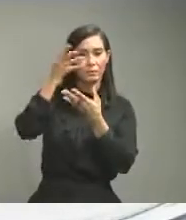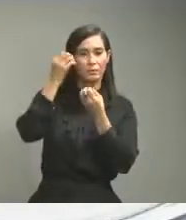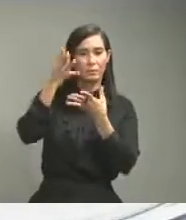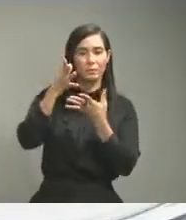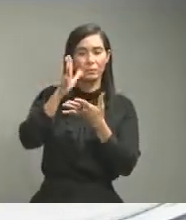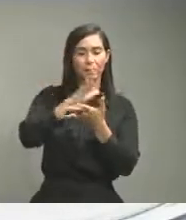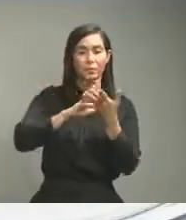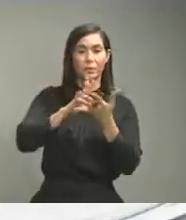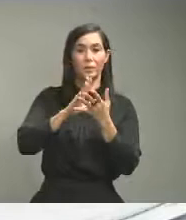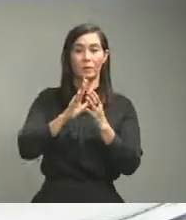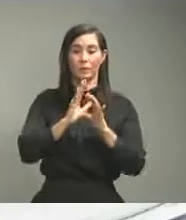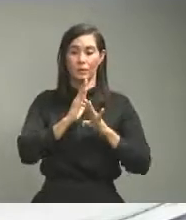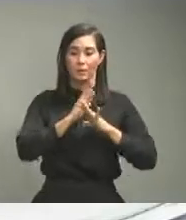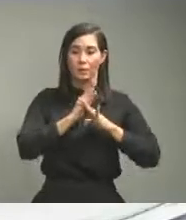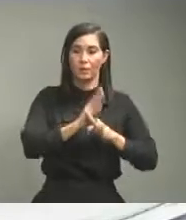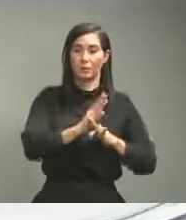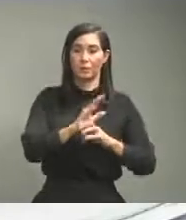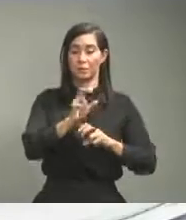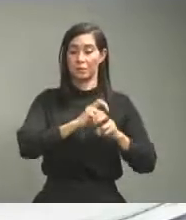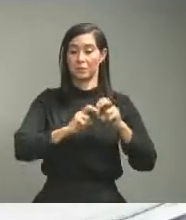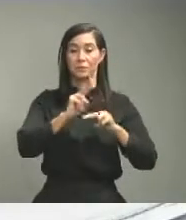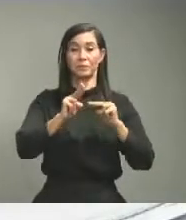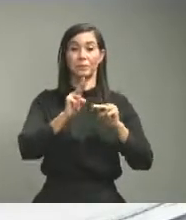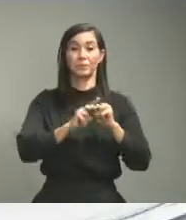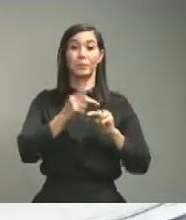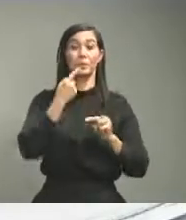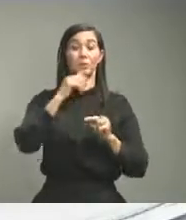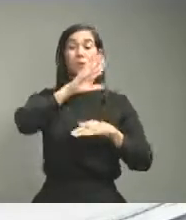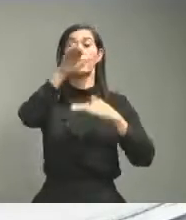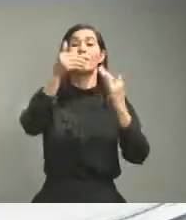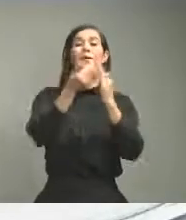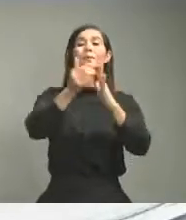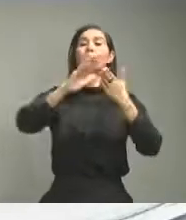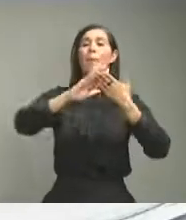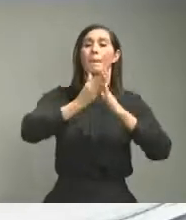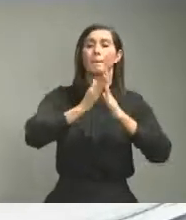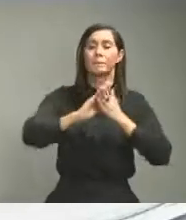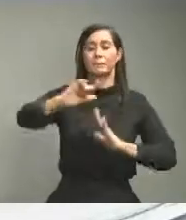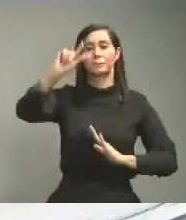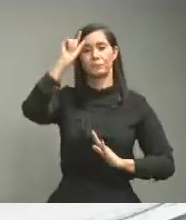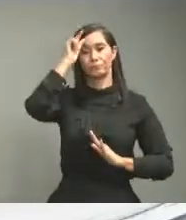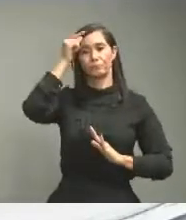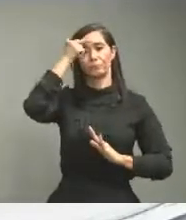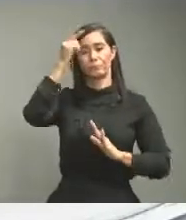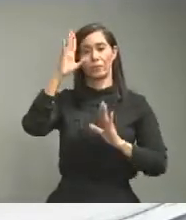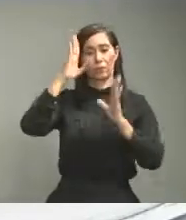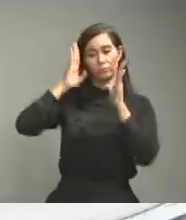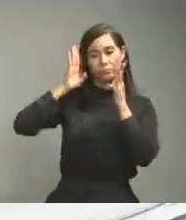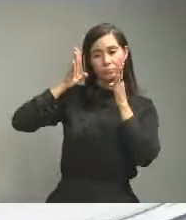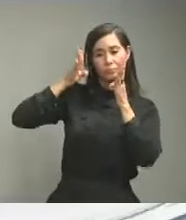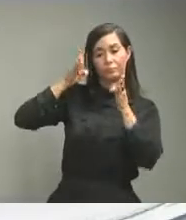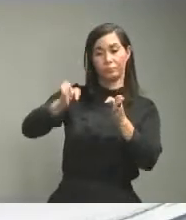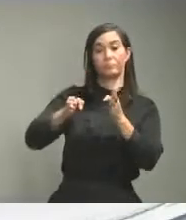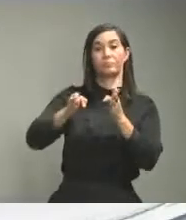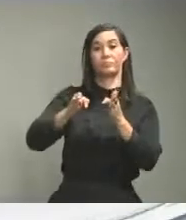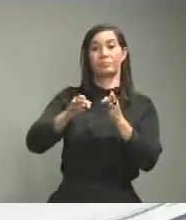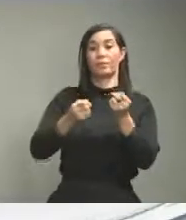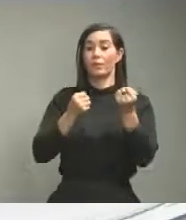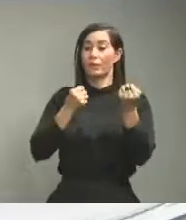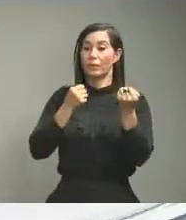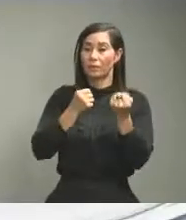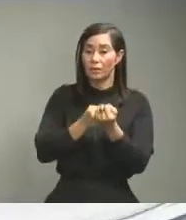nacional le aseguro a toda la comunidad de que el gobierno está concentrado en dar